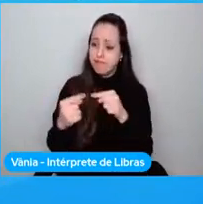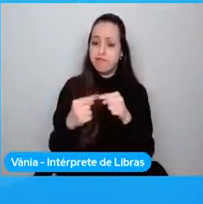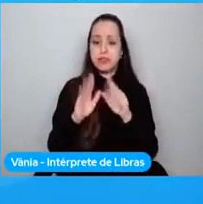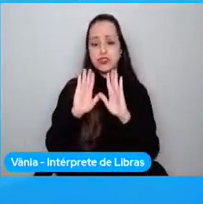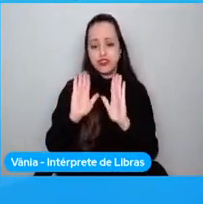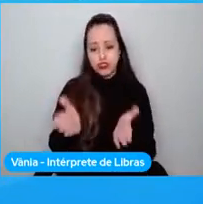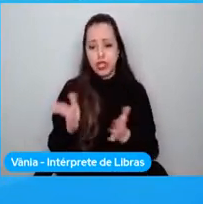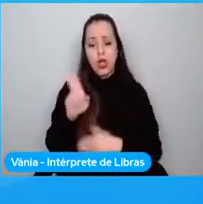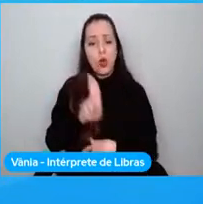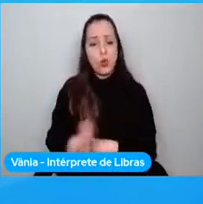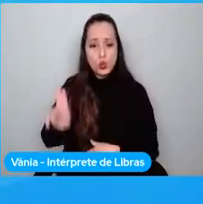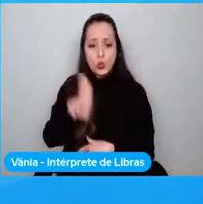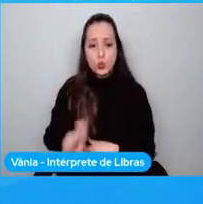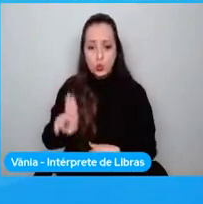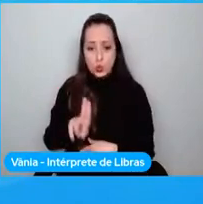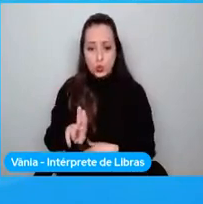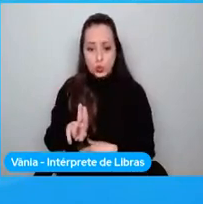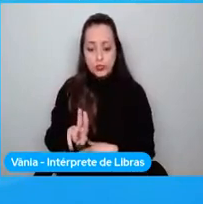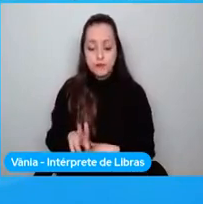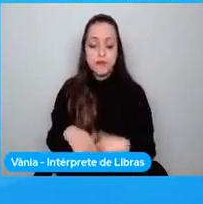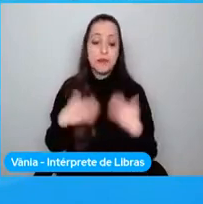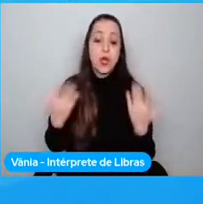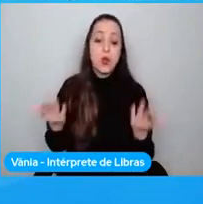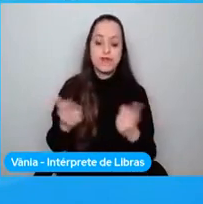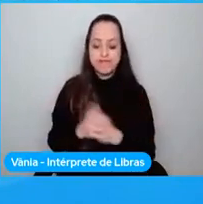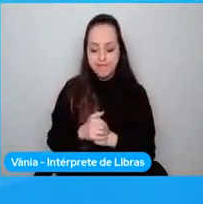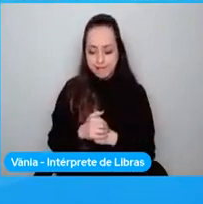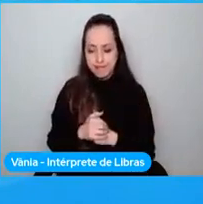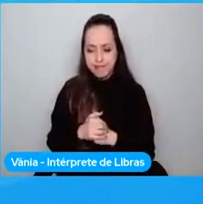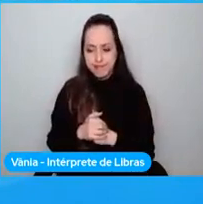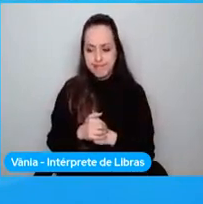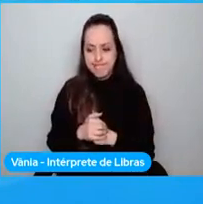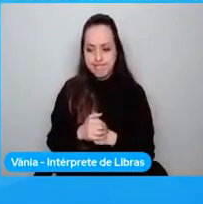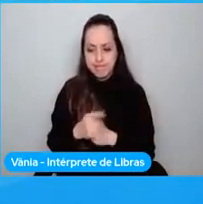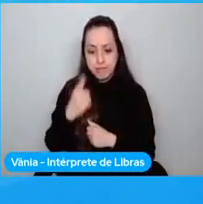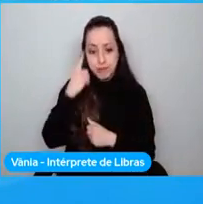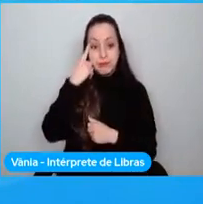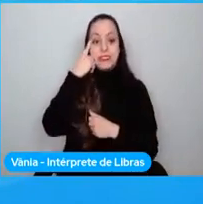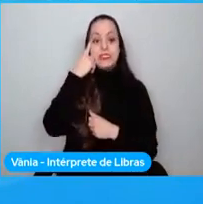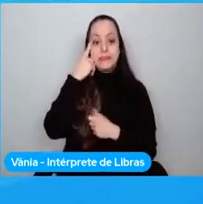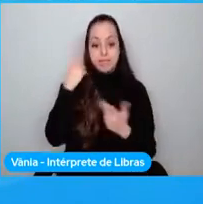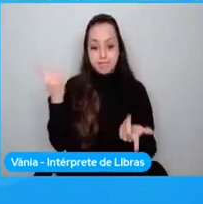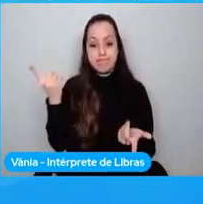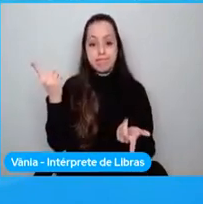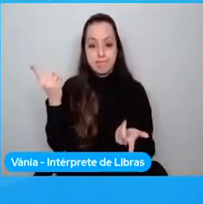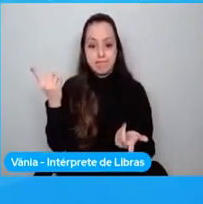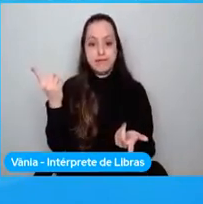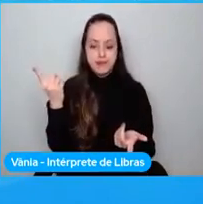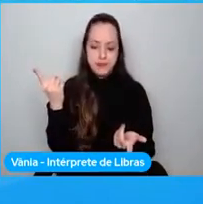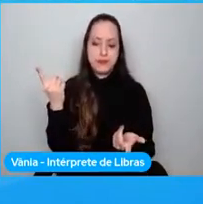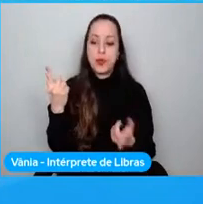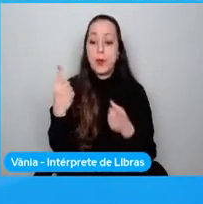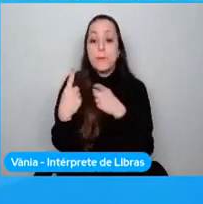situaciones que estamos implementando. Entonces, pasa por muchas cosas. El por qué puede